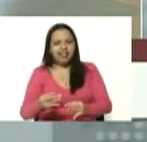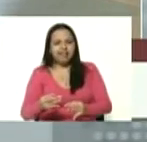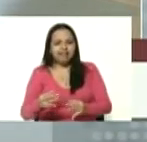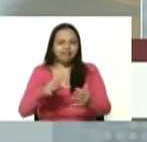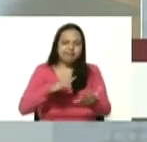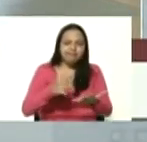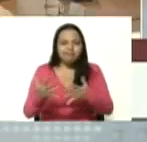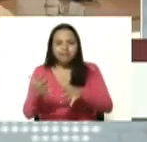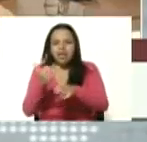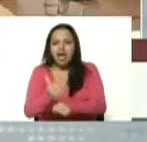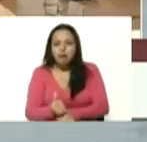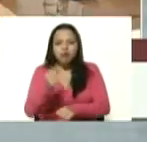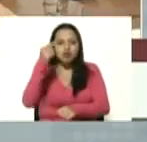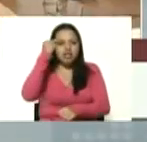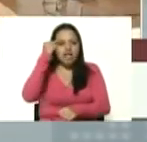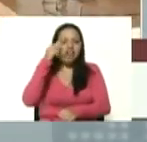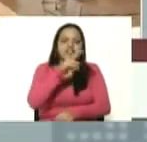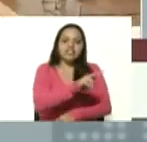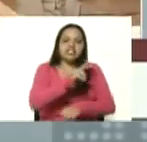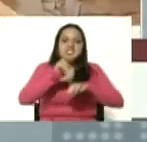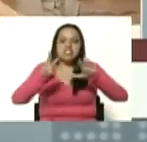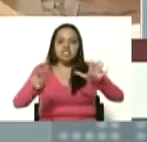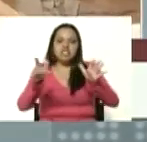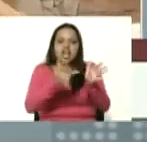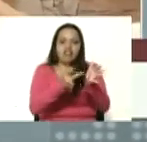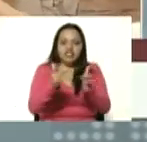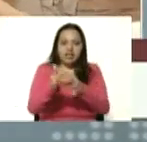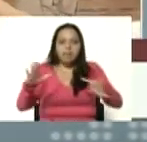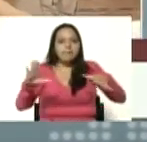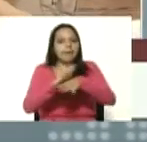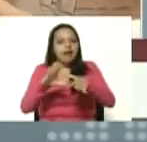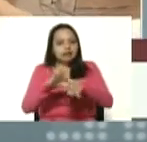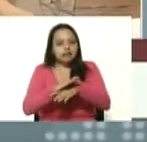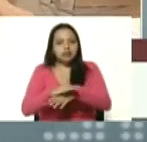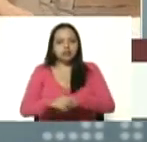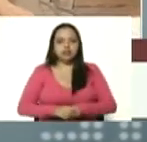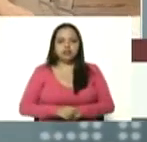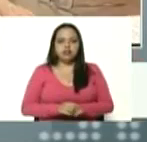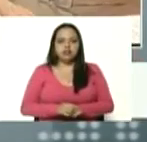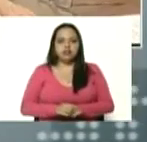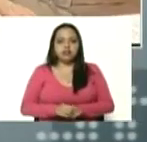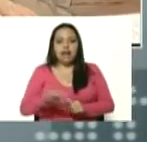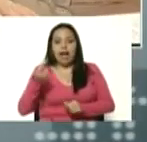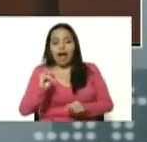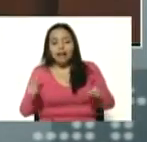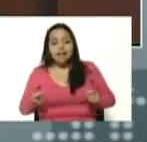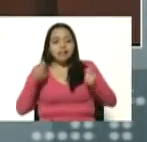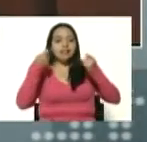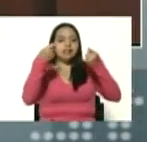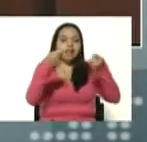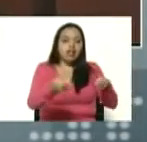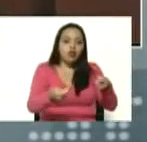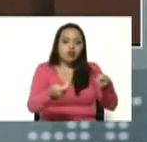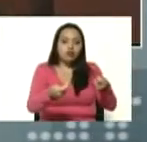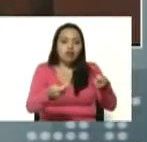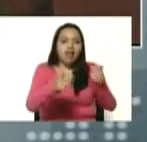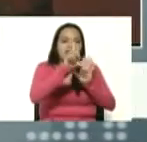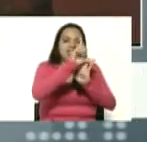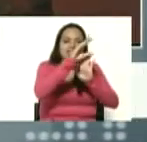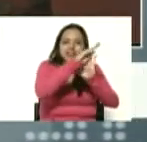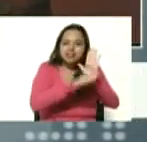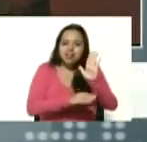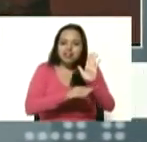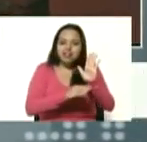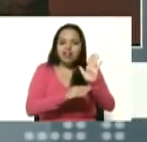27 de abril martes 27 de abril estemos entregando el listado de elegibles